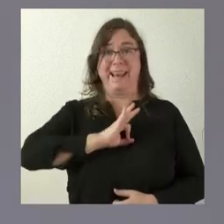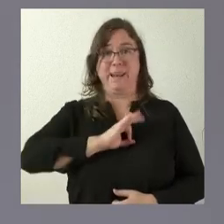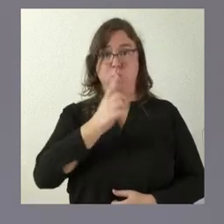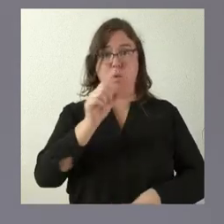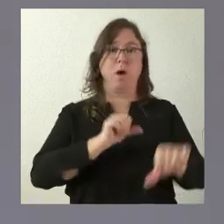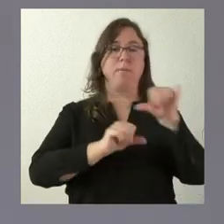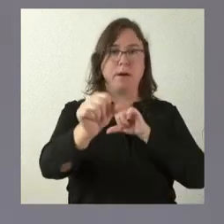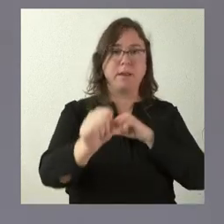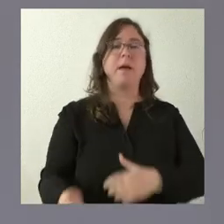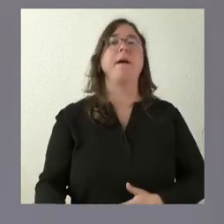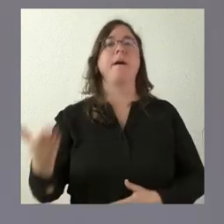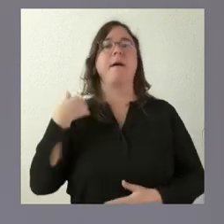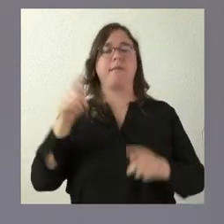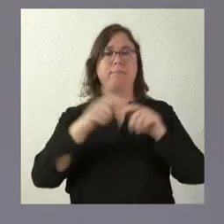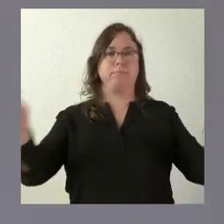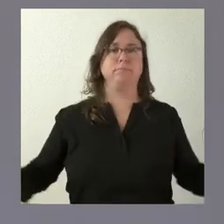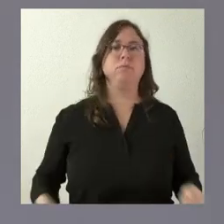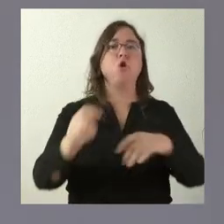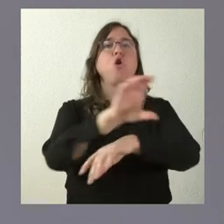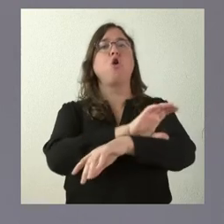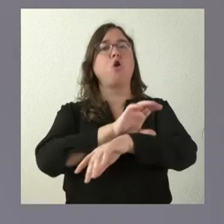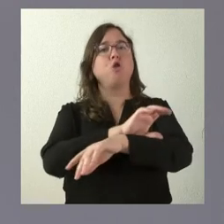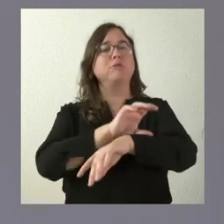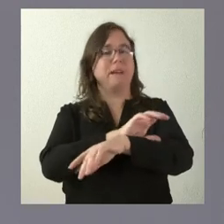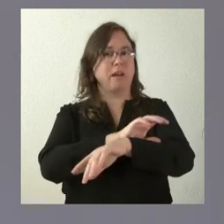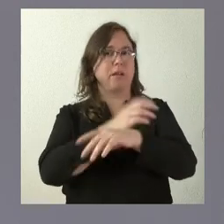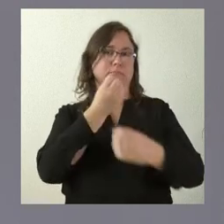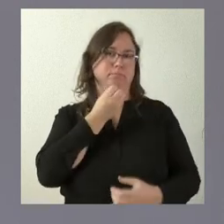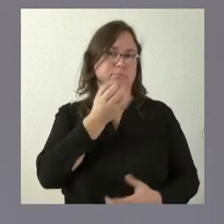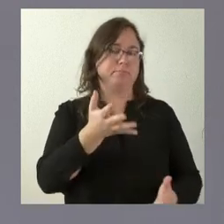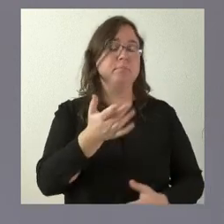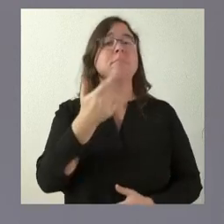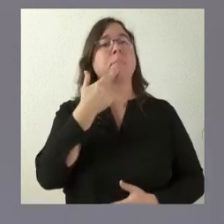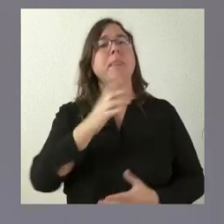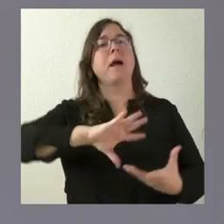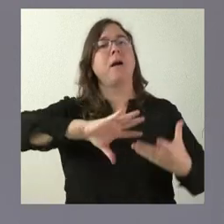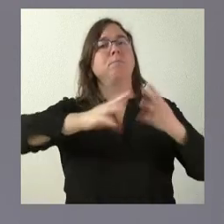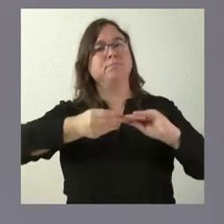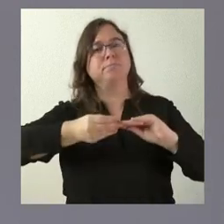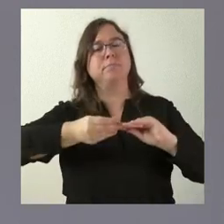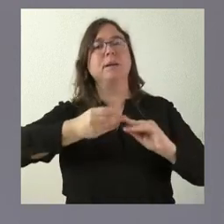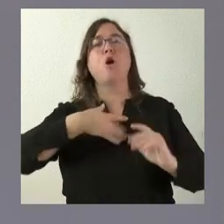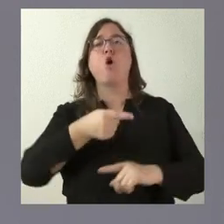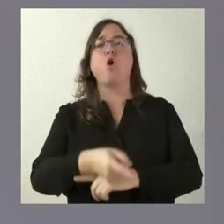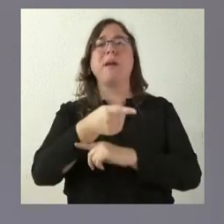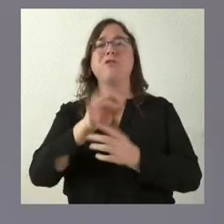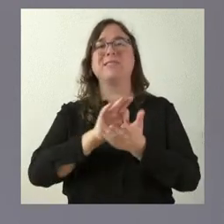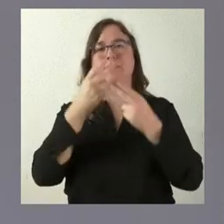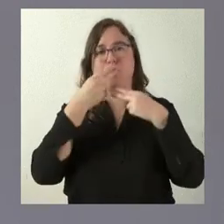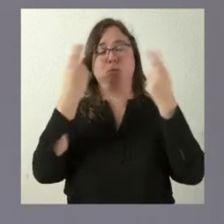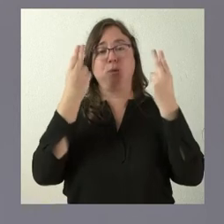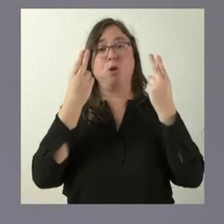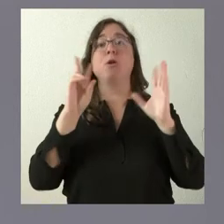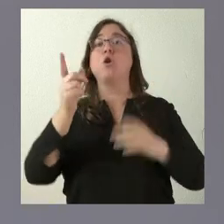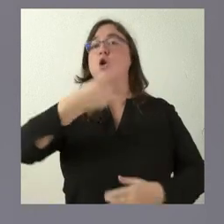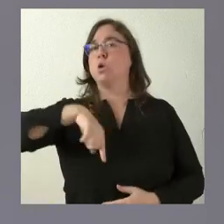que anunció ayer la consejera en sede parlamentaria. Se va a aplicar donde podemos aplicarlo, que es las obligaciones del servicio público, pero nosotros